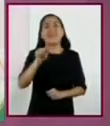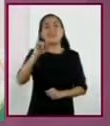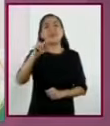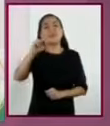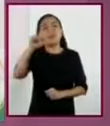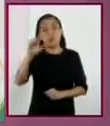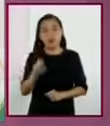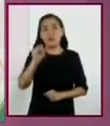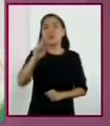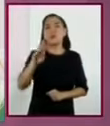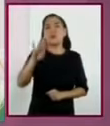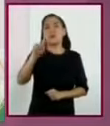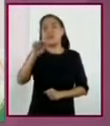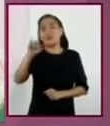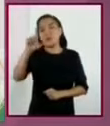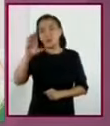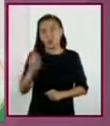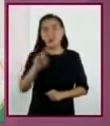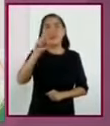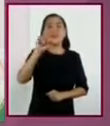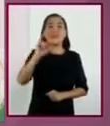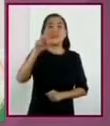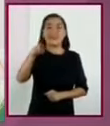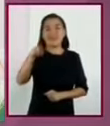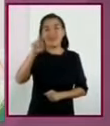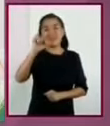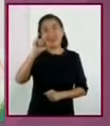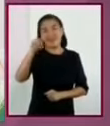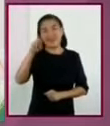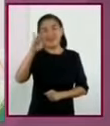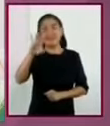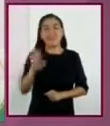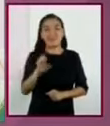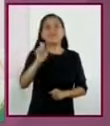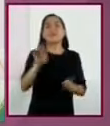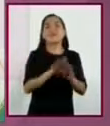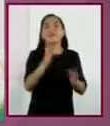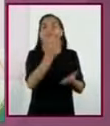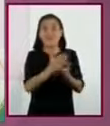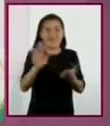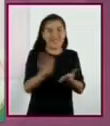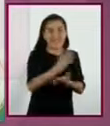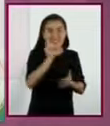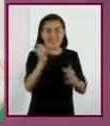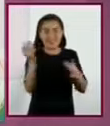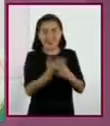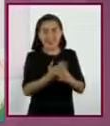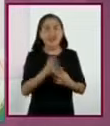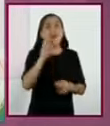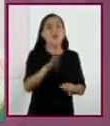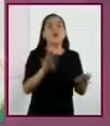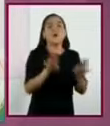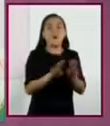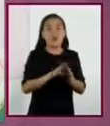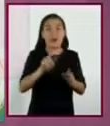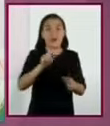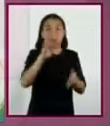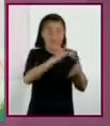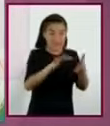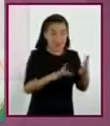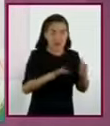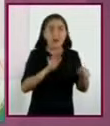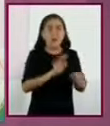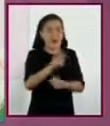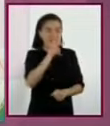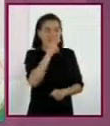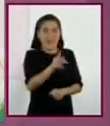subtítulos, índice y apartados. Durante la lectura, Identificar las palabras desconocidas